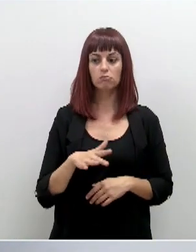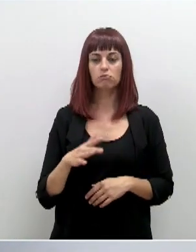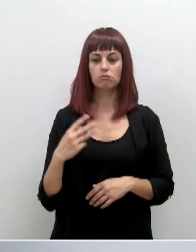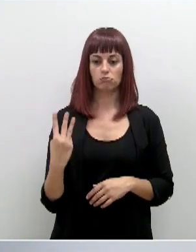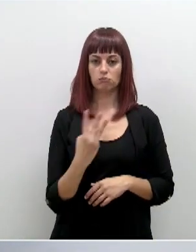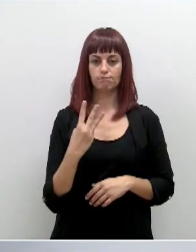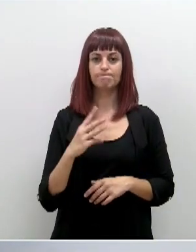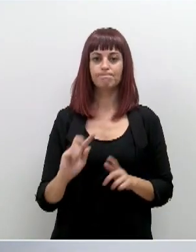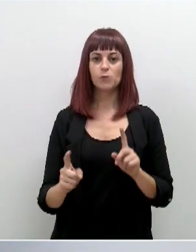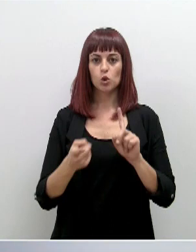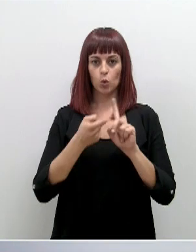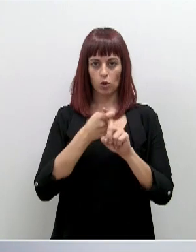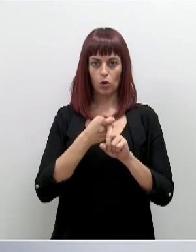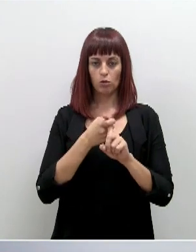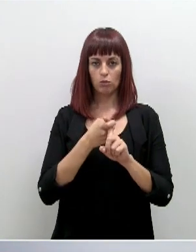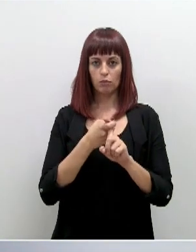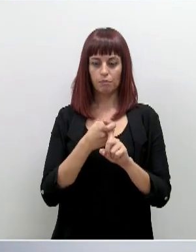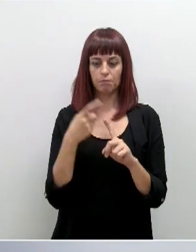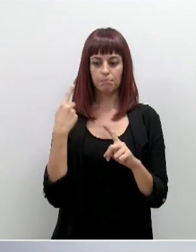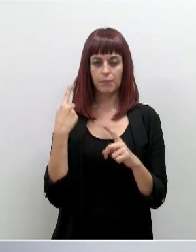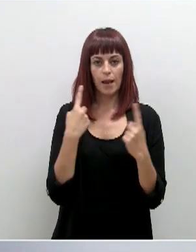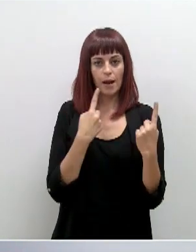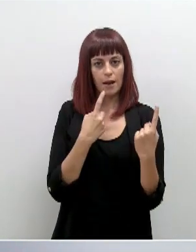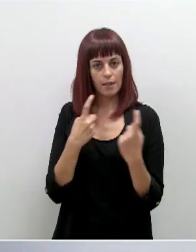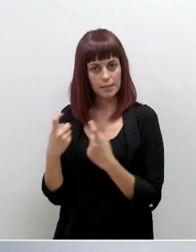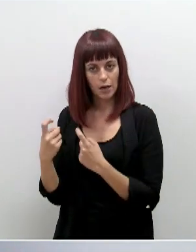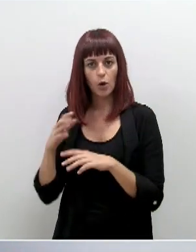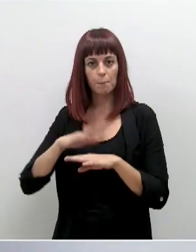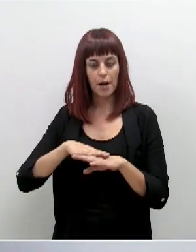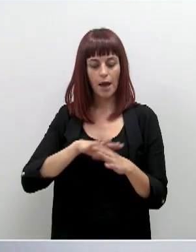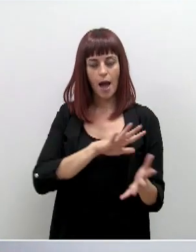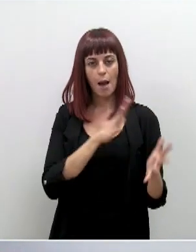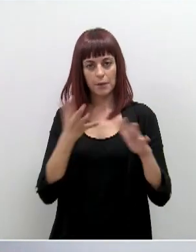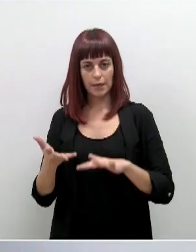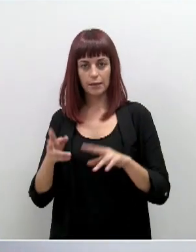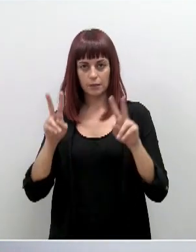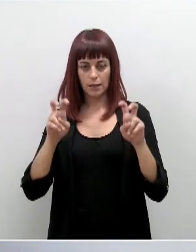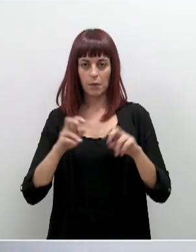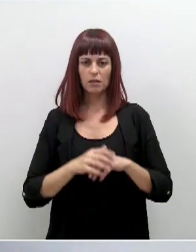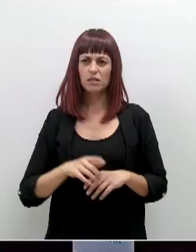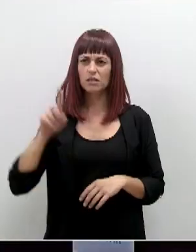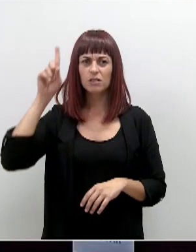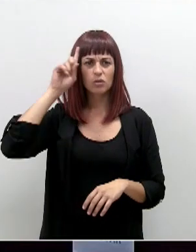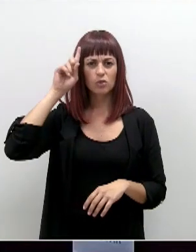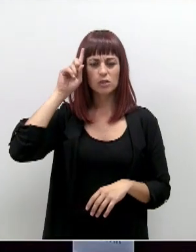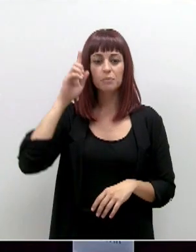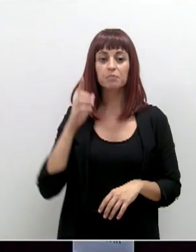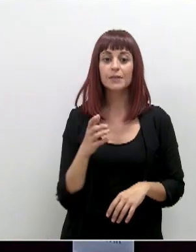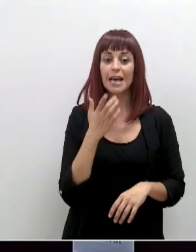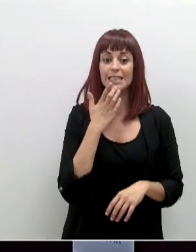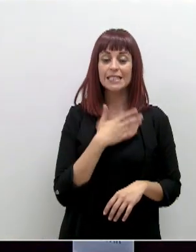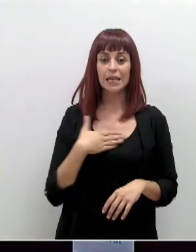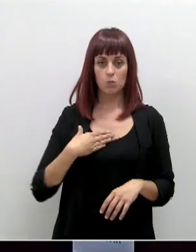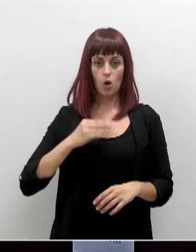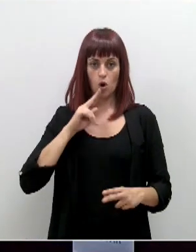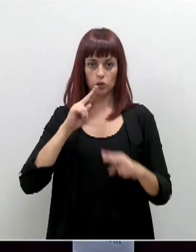supuesto, a la solución de aportes efectivos necesarios para hacer viable esta cuestión. Yo, si queréis, puedo